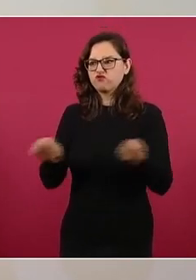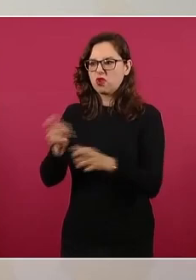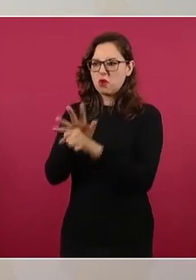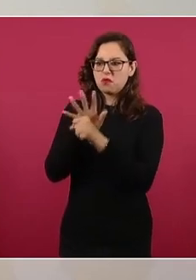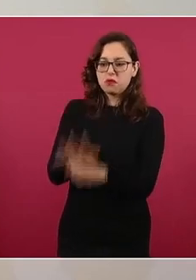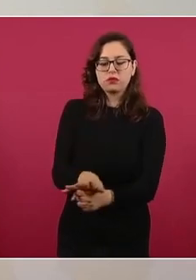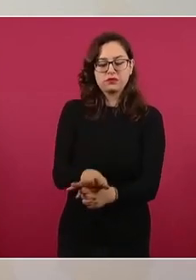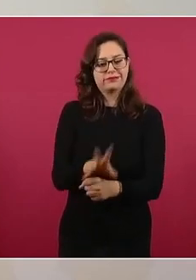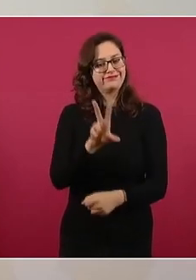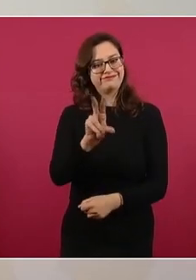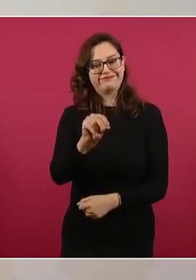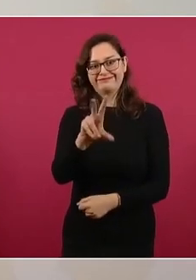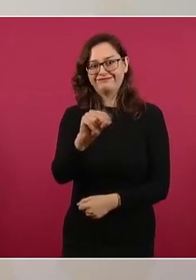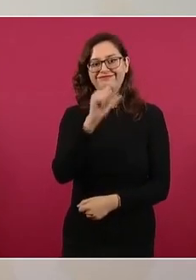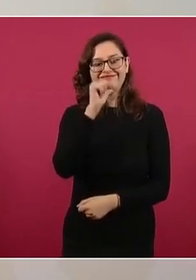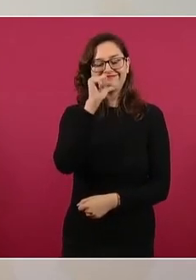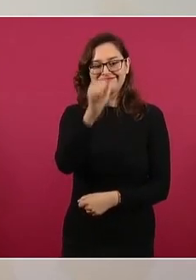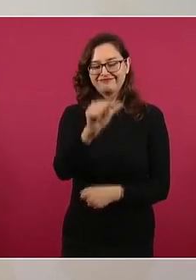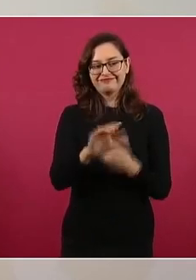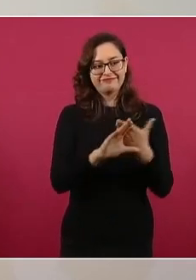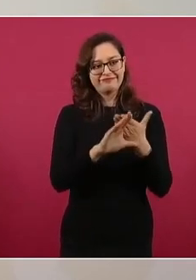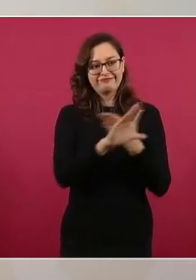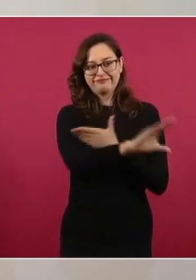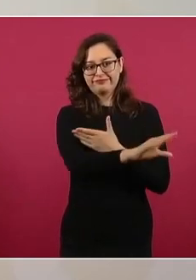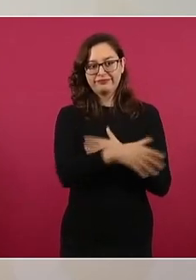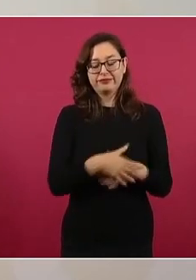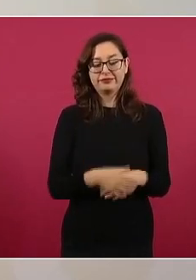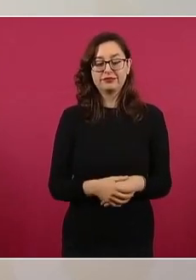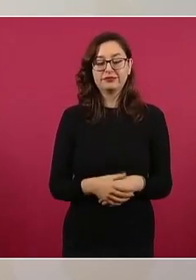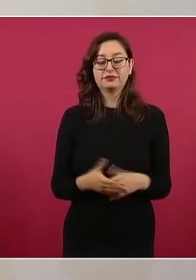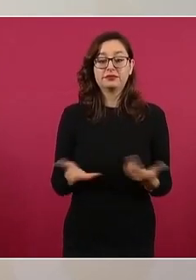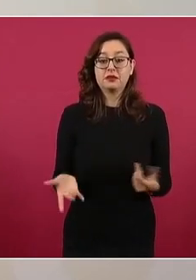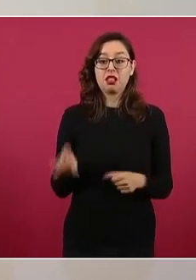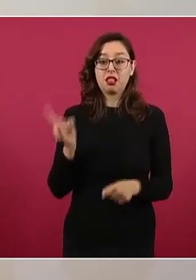y también que no se simule, porque